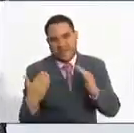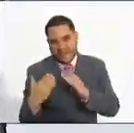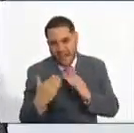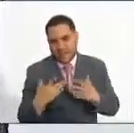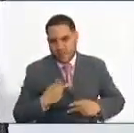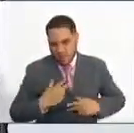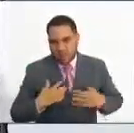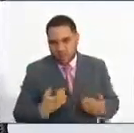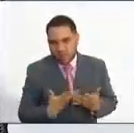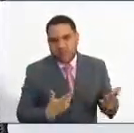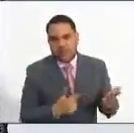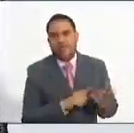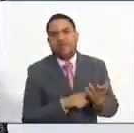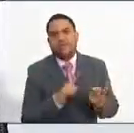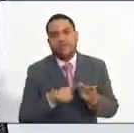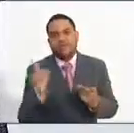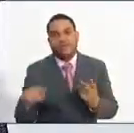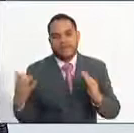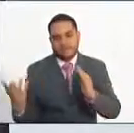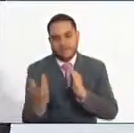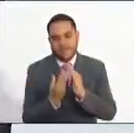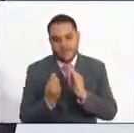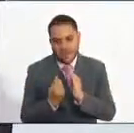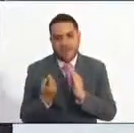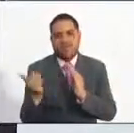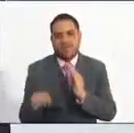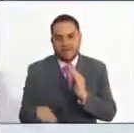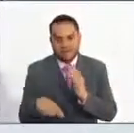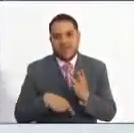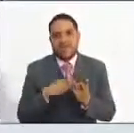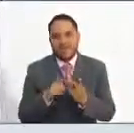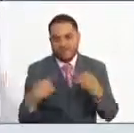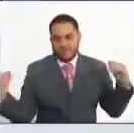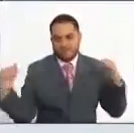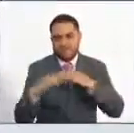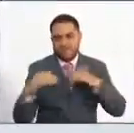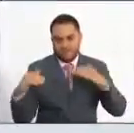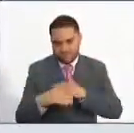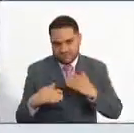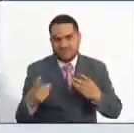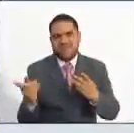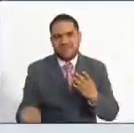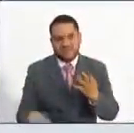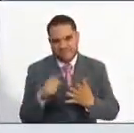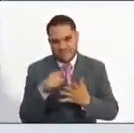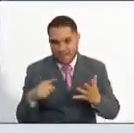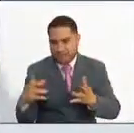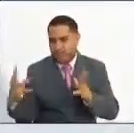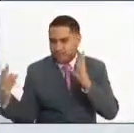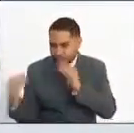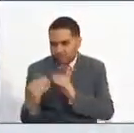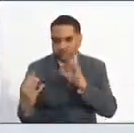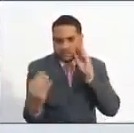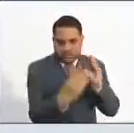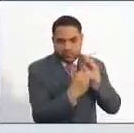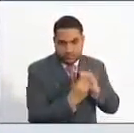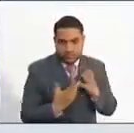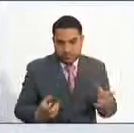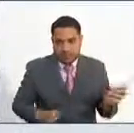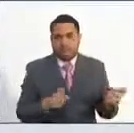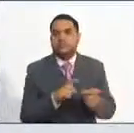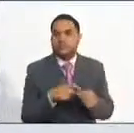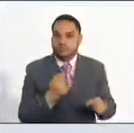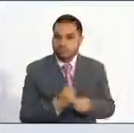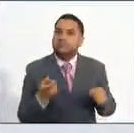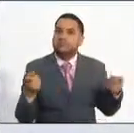Venimos también con el IDEAN, el INVIAS, ICA, en fin, hay una serie de convocatorias que, repito, en general, nos llevan a